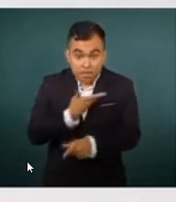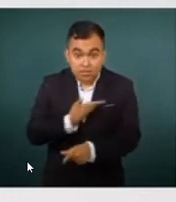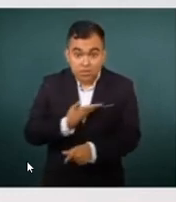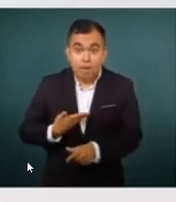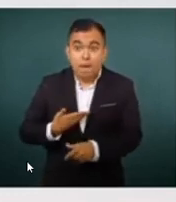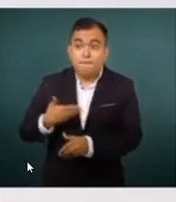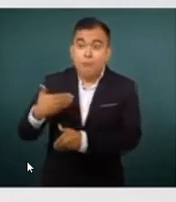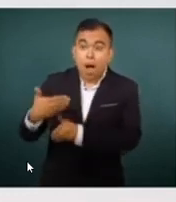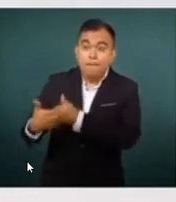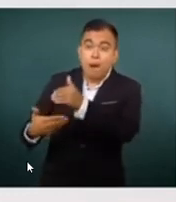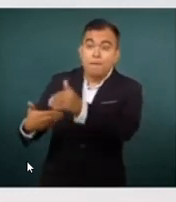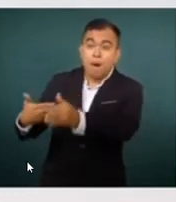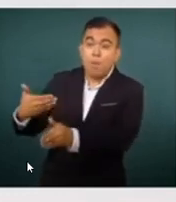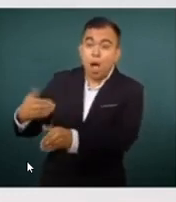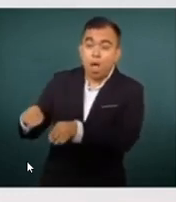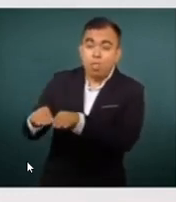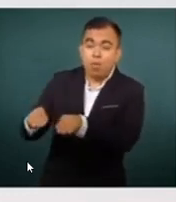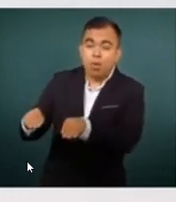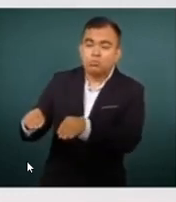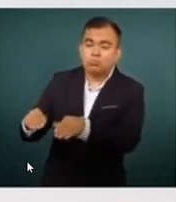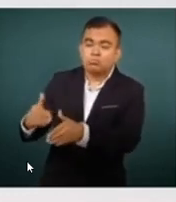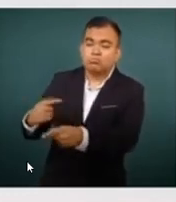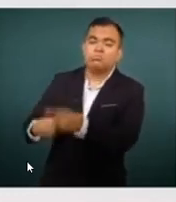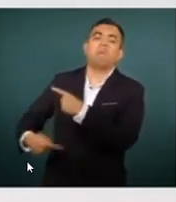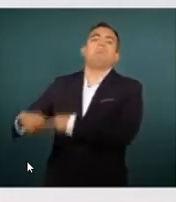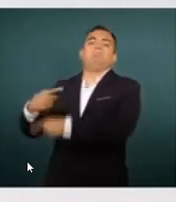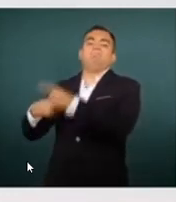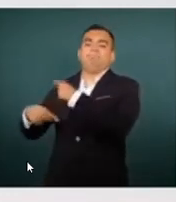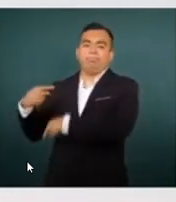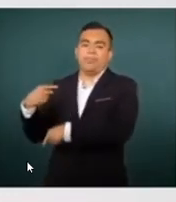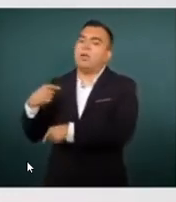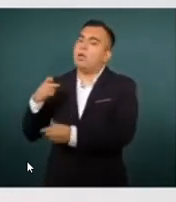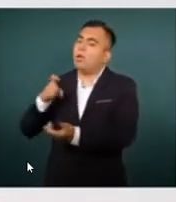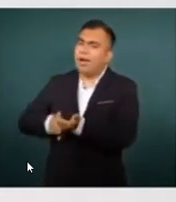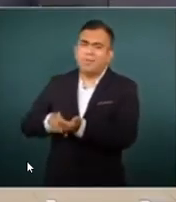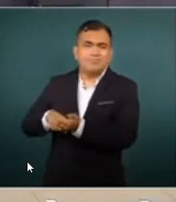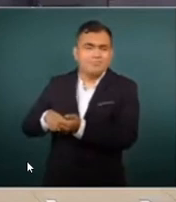los avances democráticos que consumieron años de lucha a la sociedad mexicana